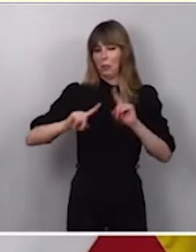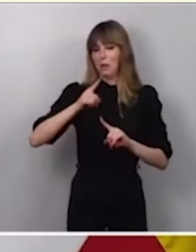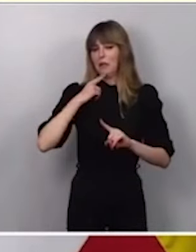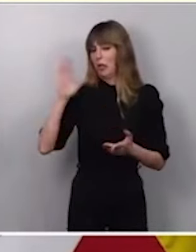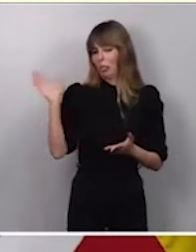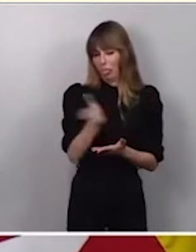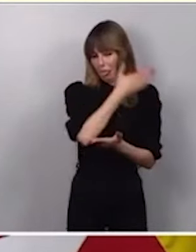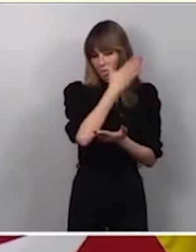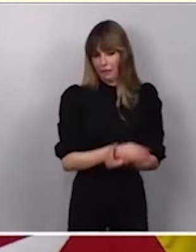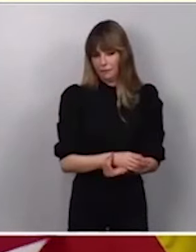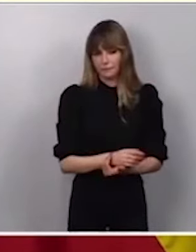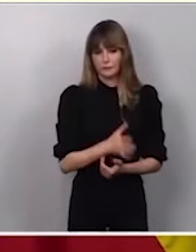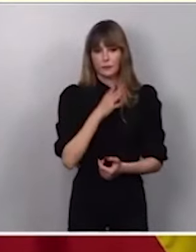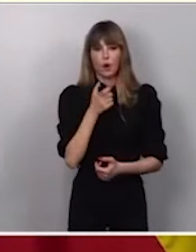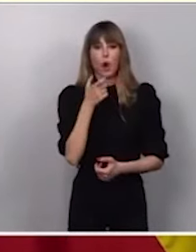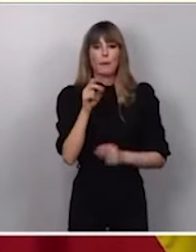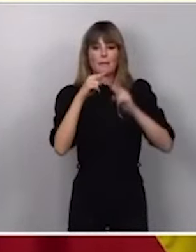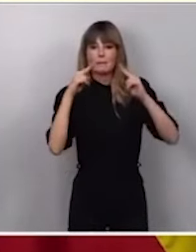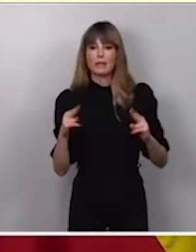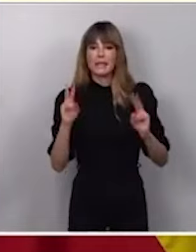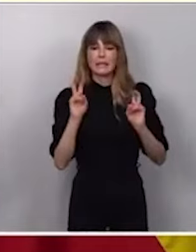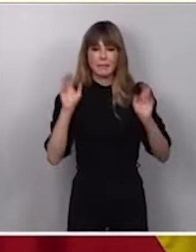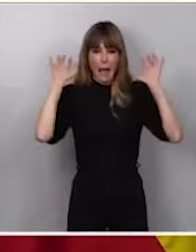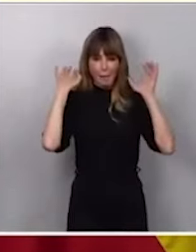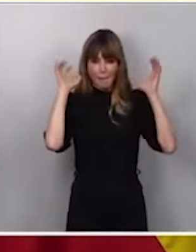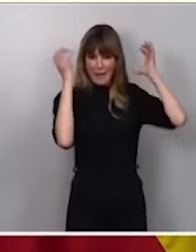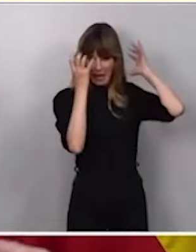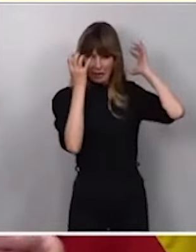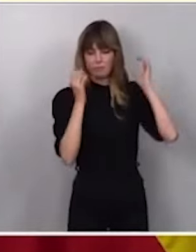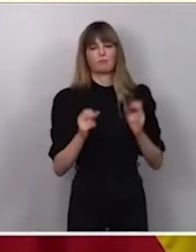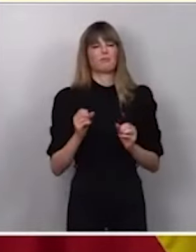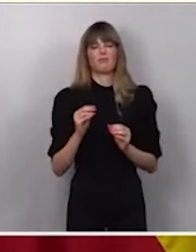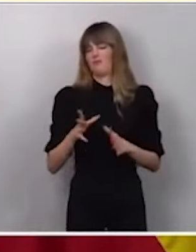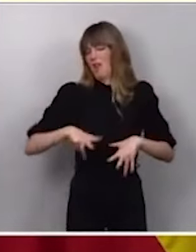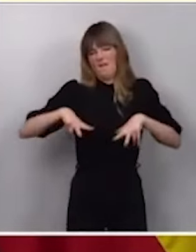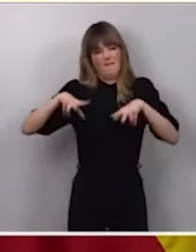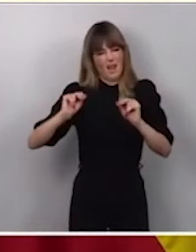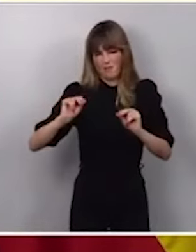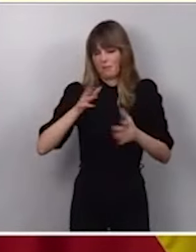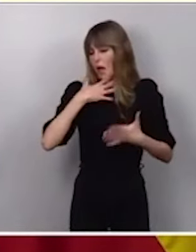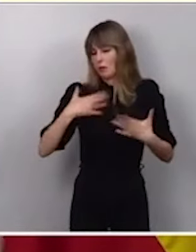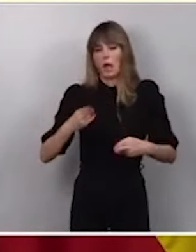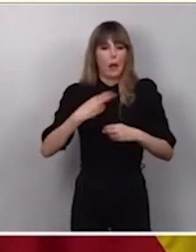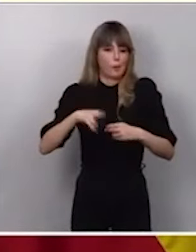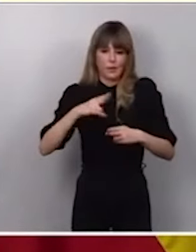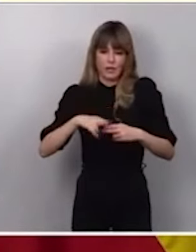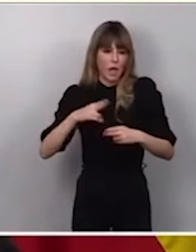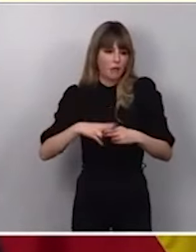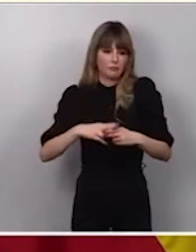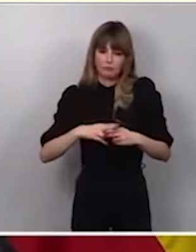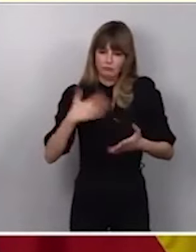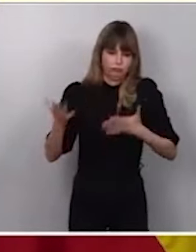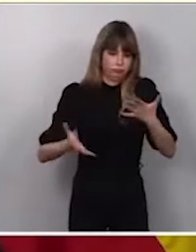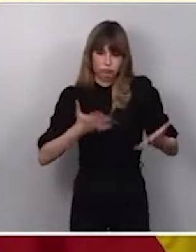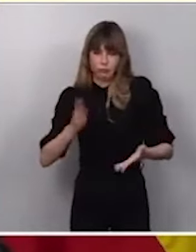por las palabras de Óscar Puente sobre mi ley. Se ha acabado la historia ya. En fin, la actualidad política seguro que tiene suficientes